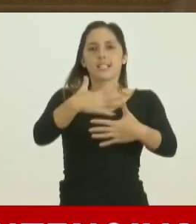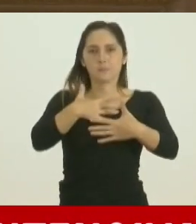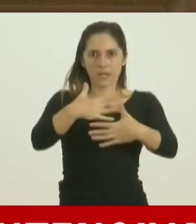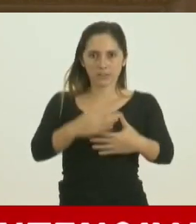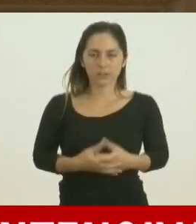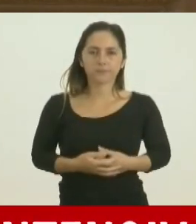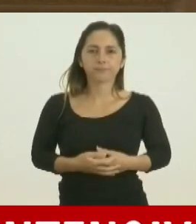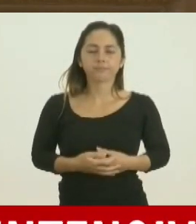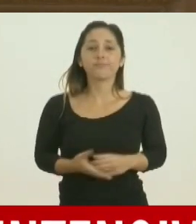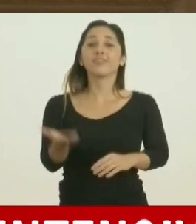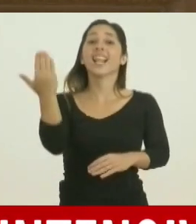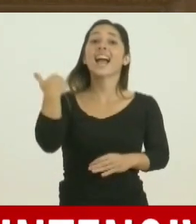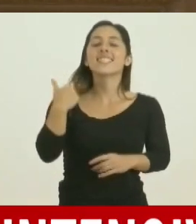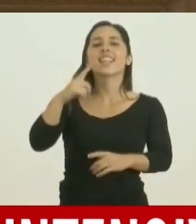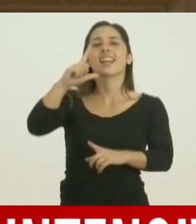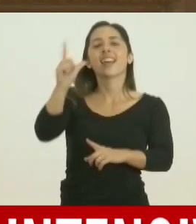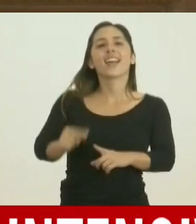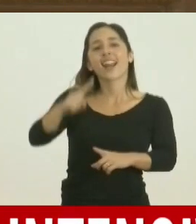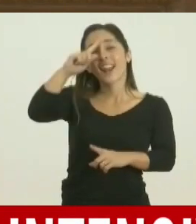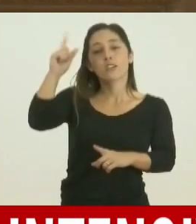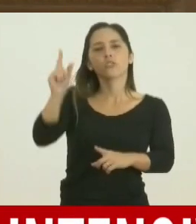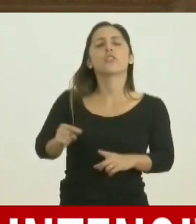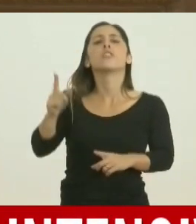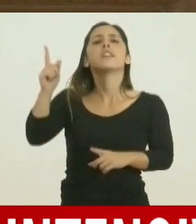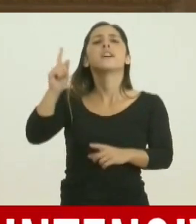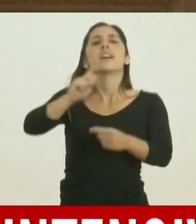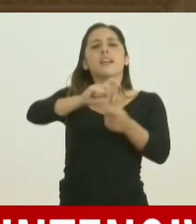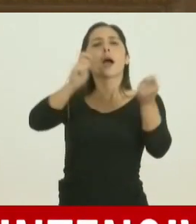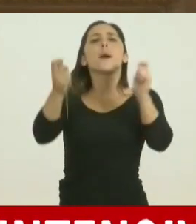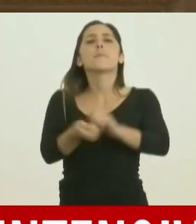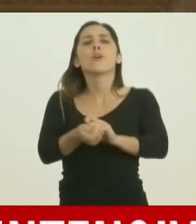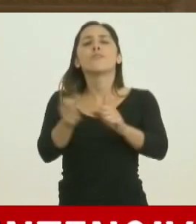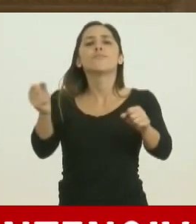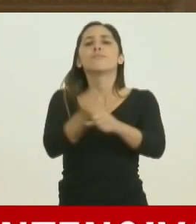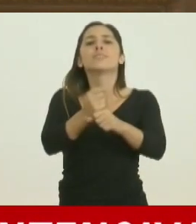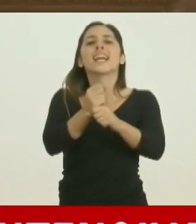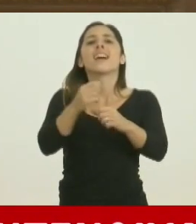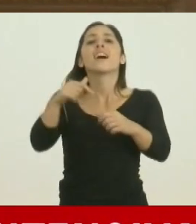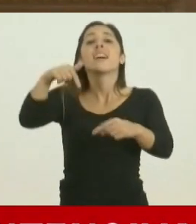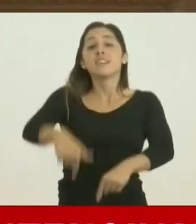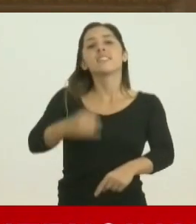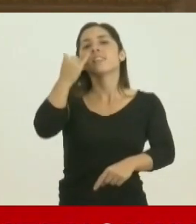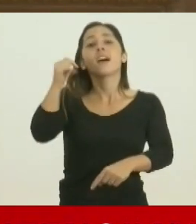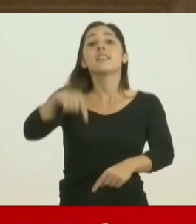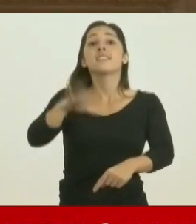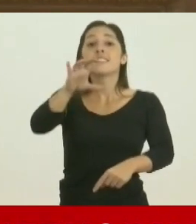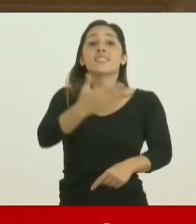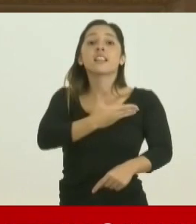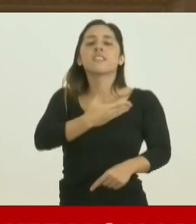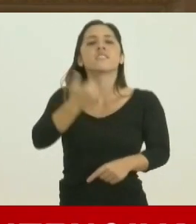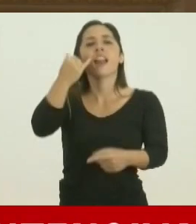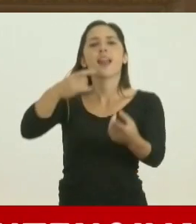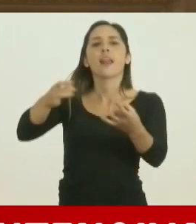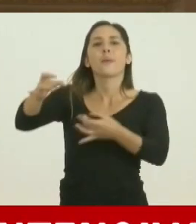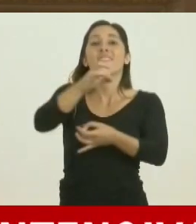Recordarles que ayer Nación cambió la definición de caso y puso que Santa Fe teníamos circulación